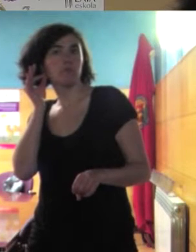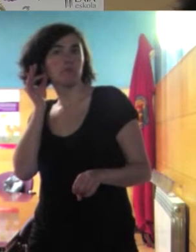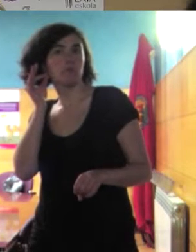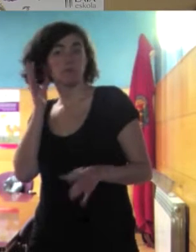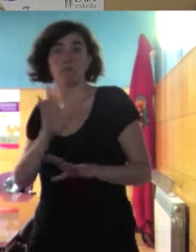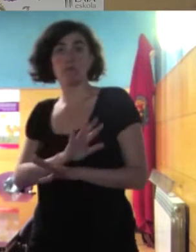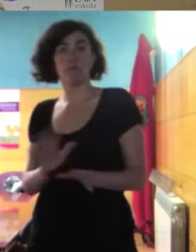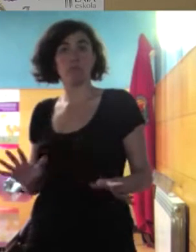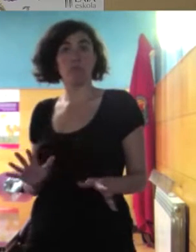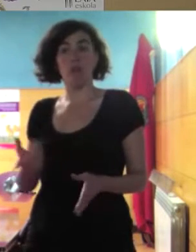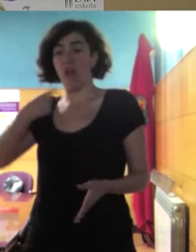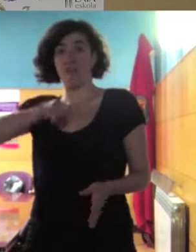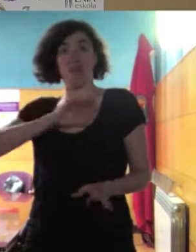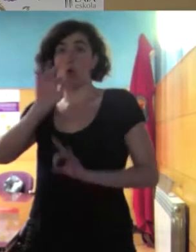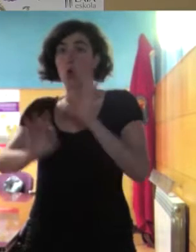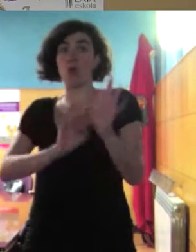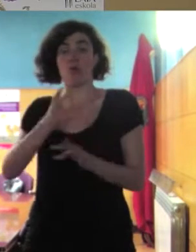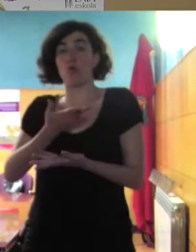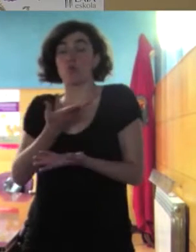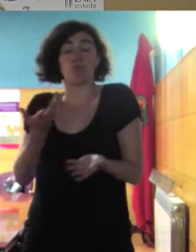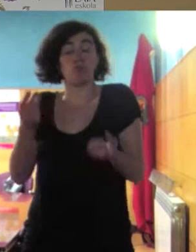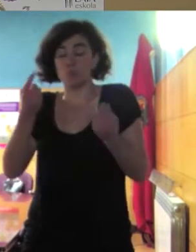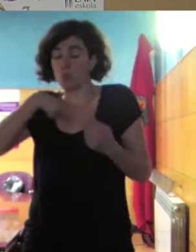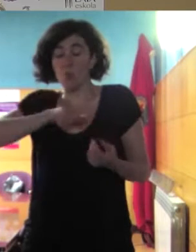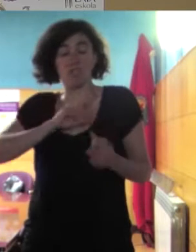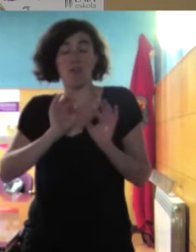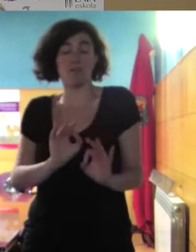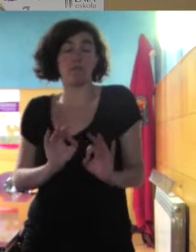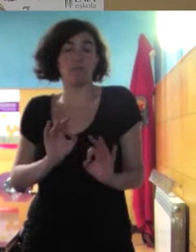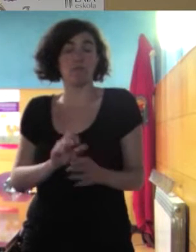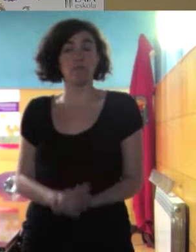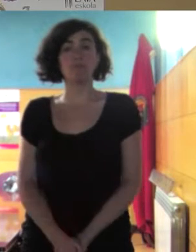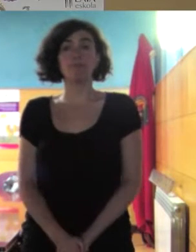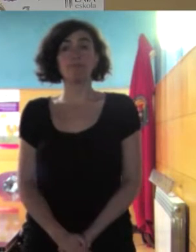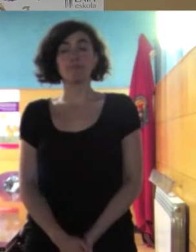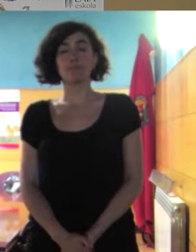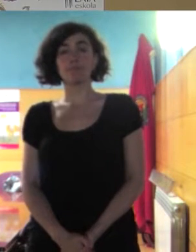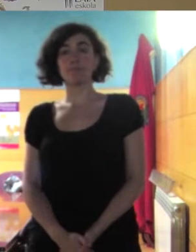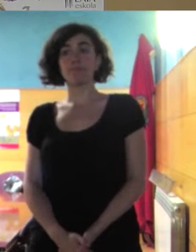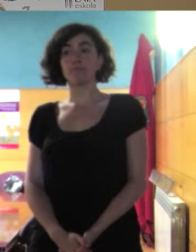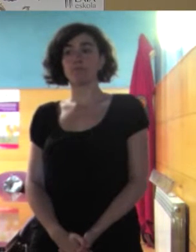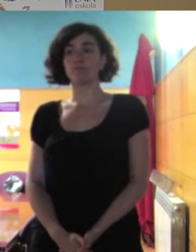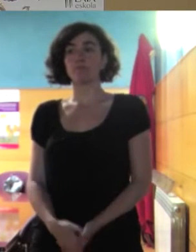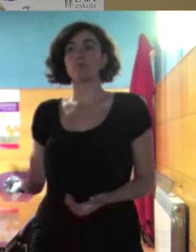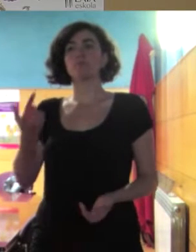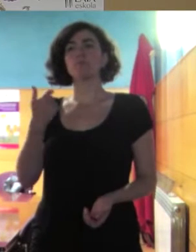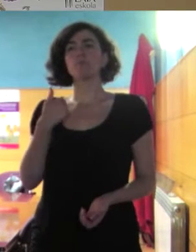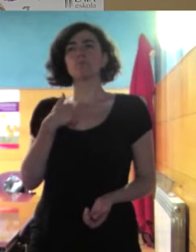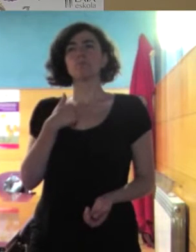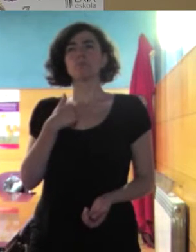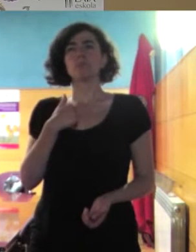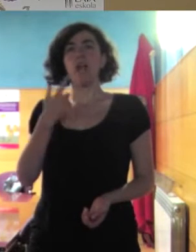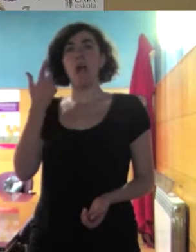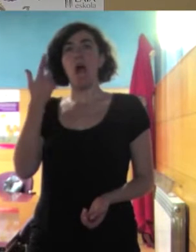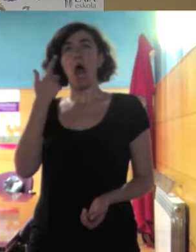es nuestra organización bueno bueno pues yo con esto os comento a ver si me